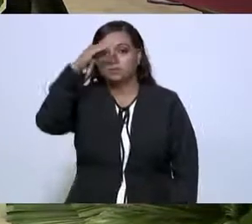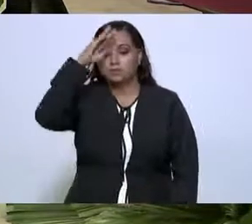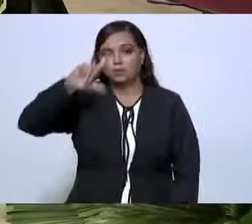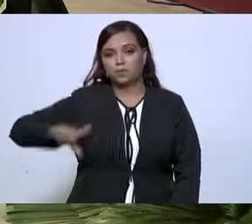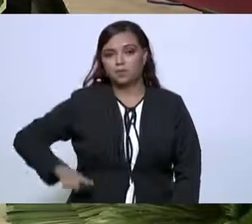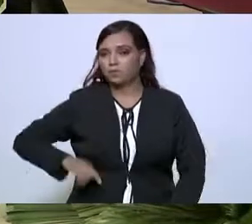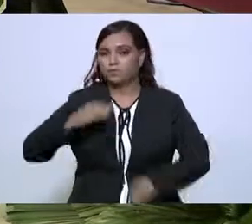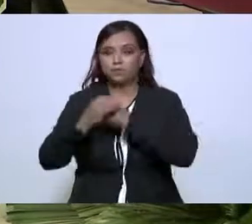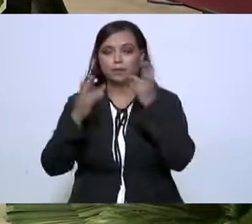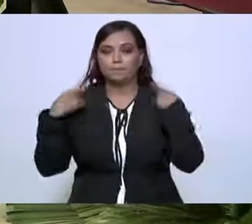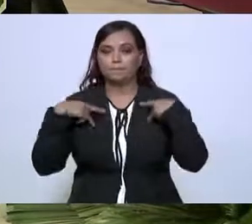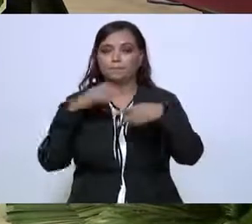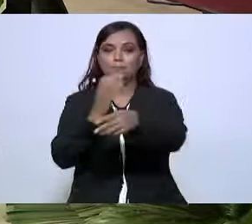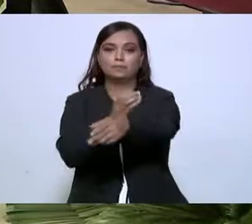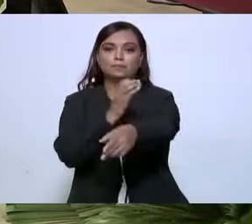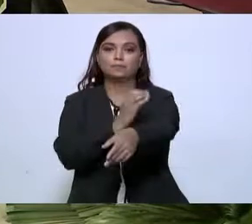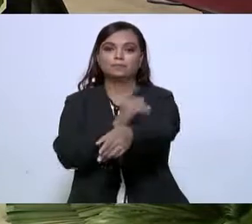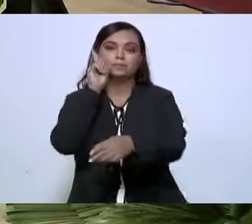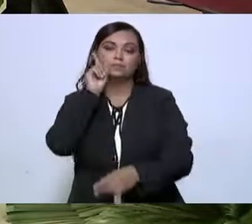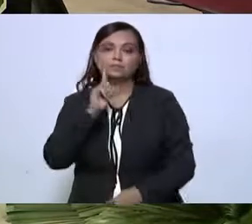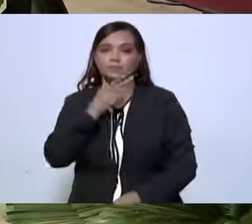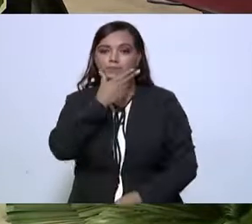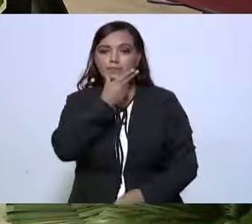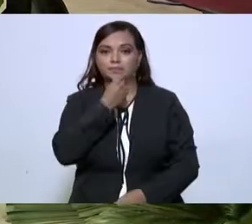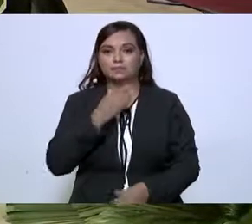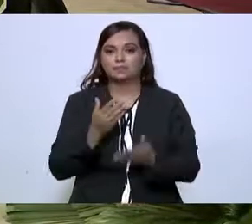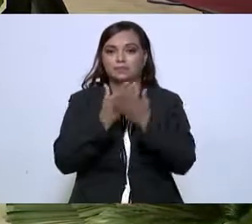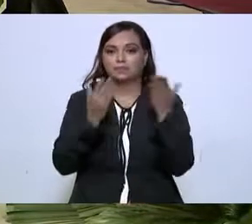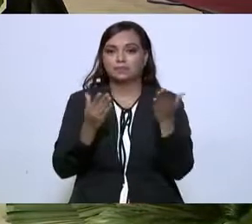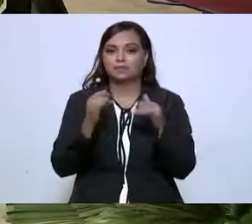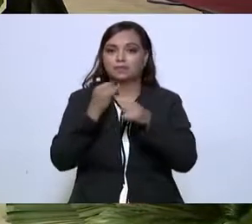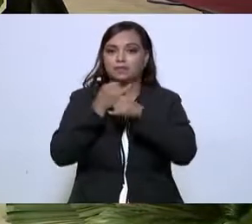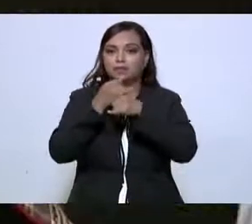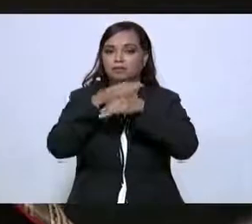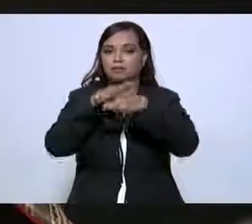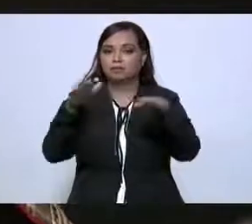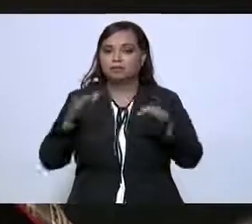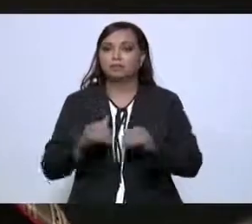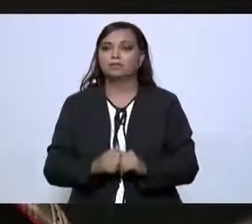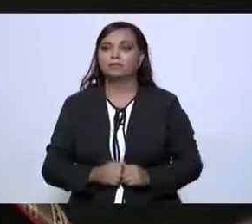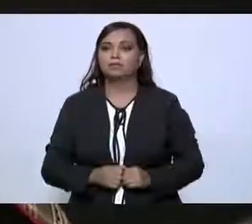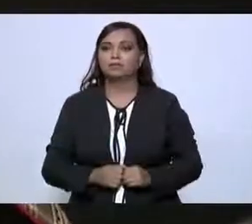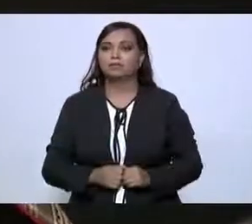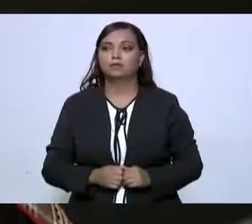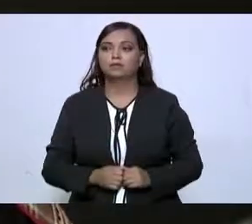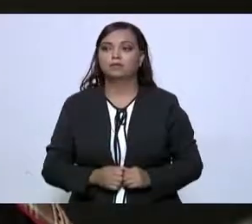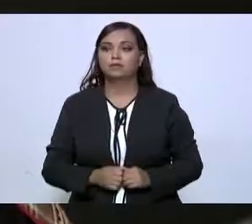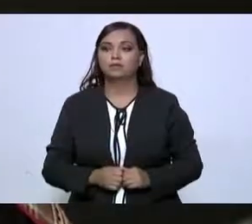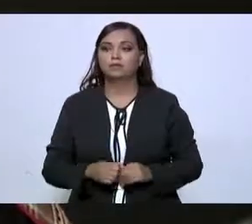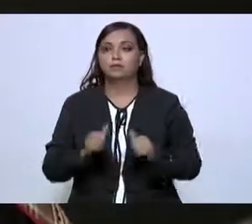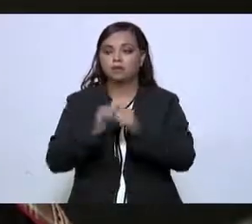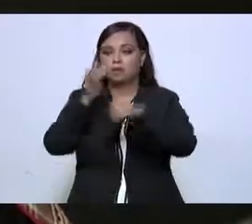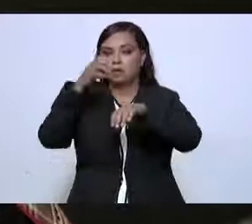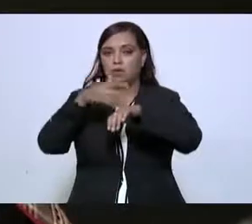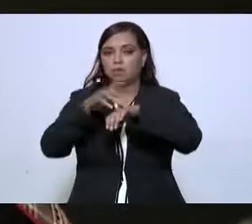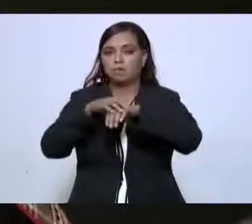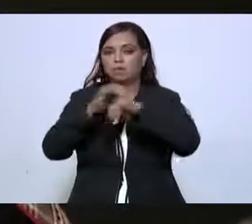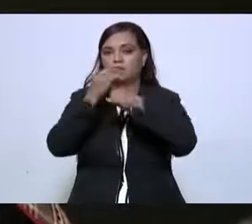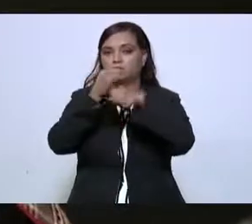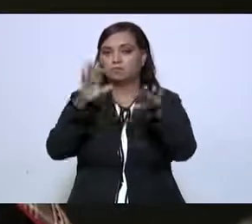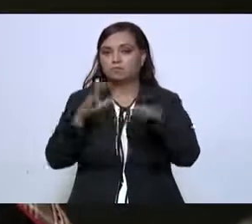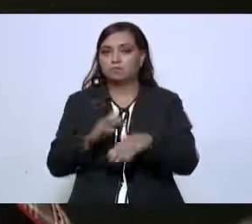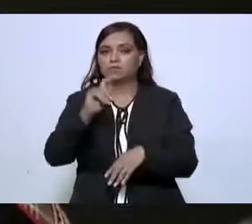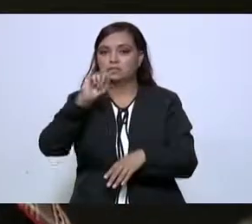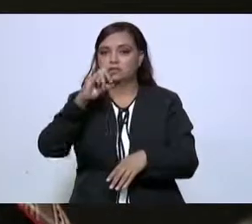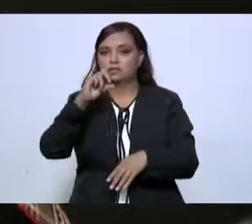compañeros, compañeras. Vamos a informar, pondré énfasis solamente en los datos estadísticos,